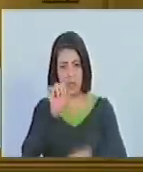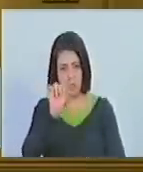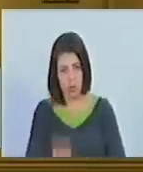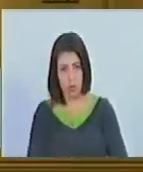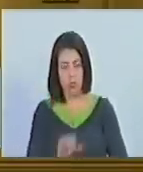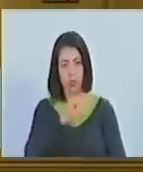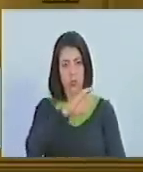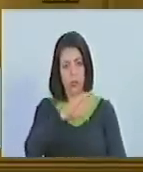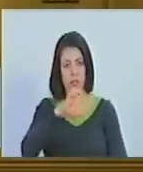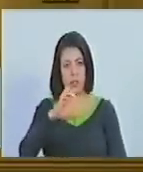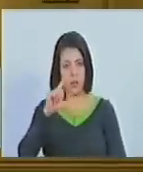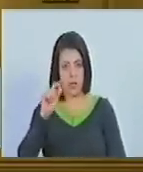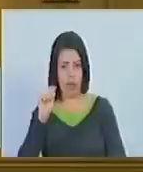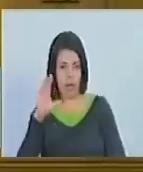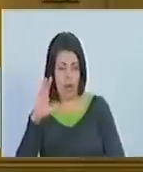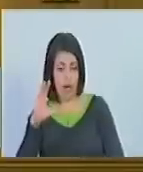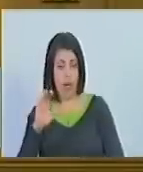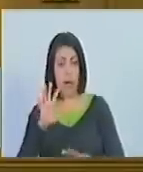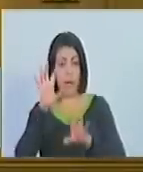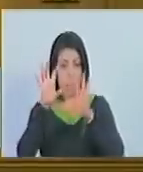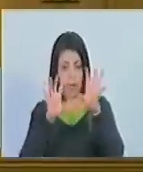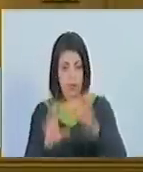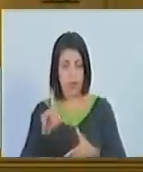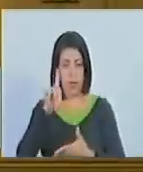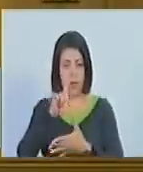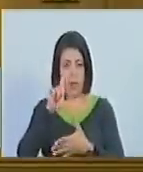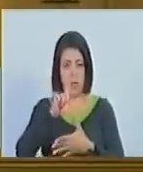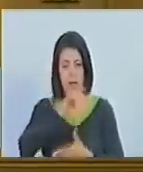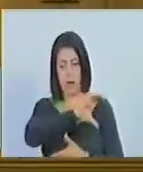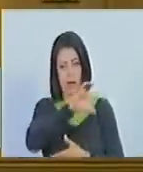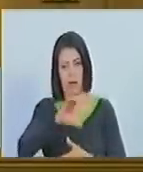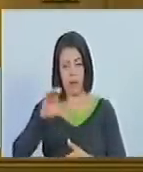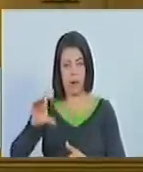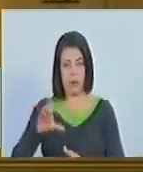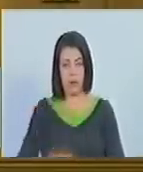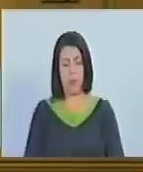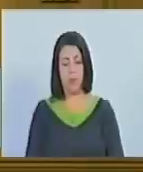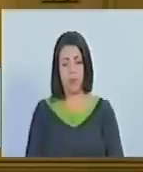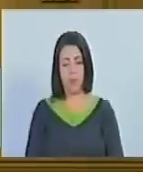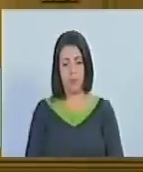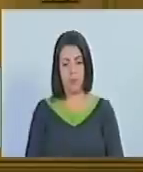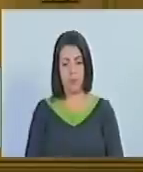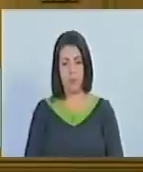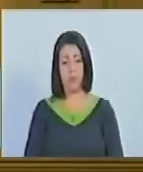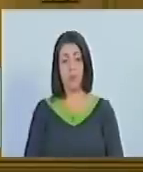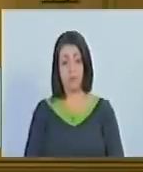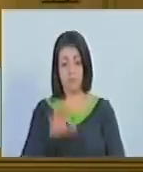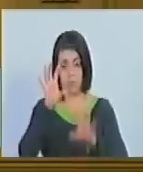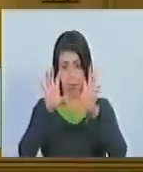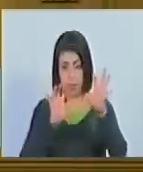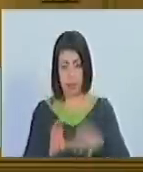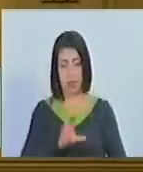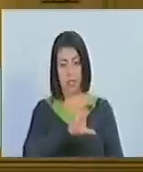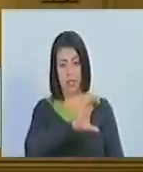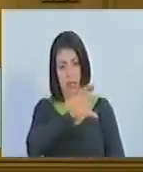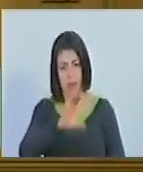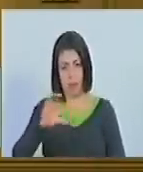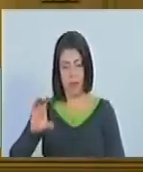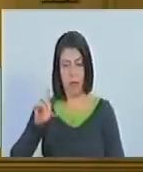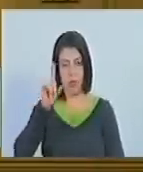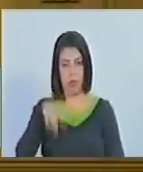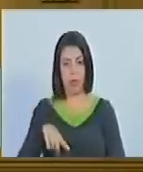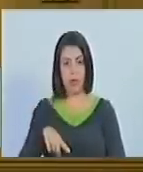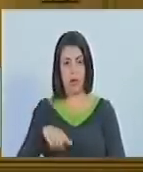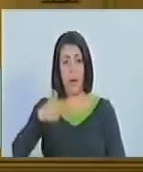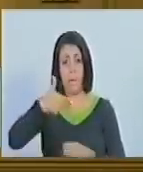la CELAC y la comunidad de estados latinoamericanos y caribeños, la comunidad de estados latinoamericanos y caribeños